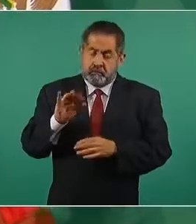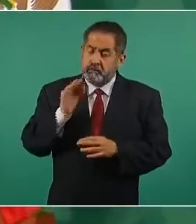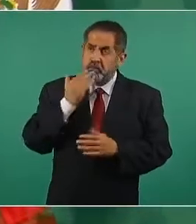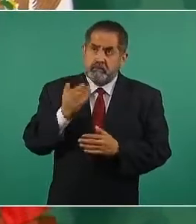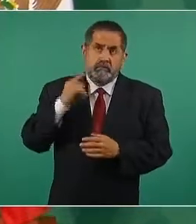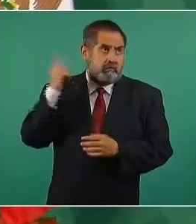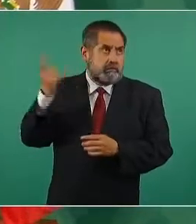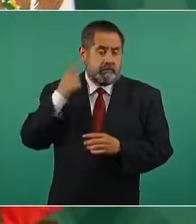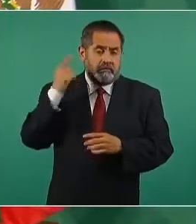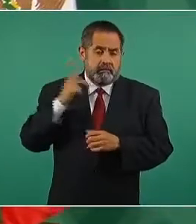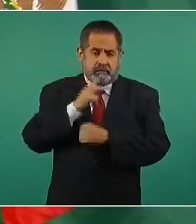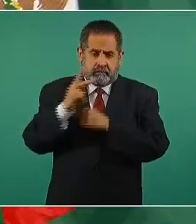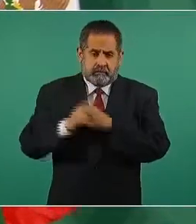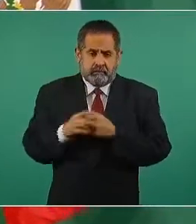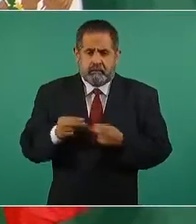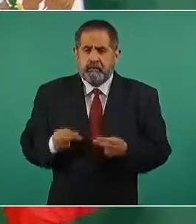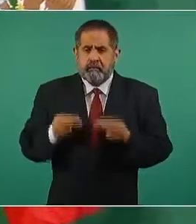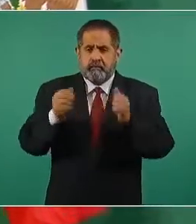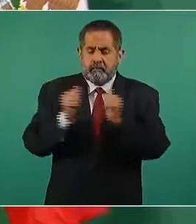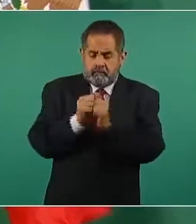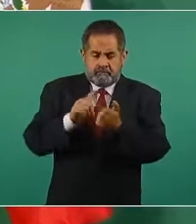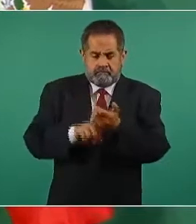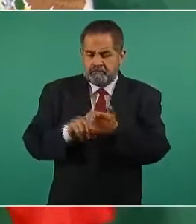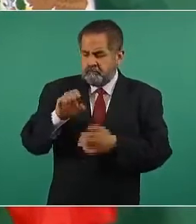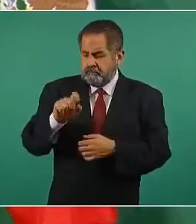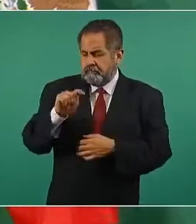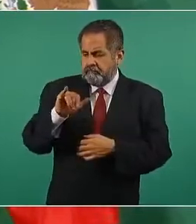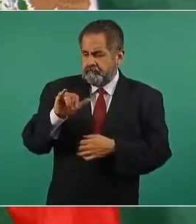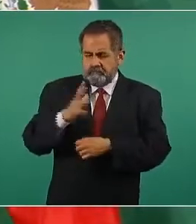se hacen negocios con ética